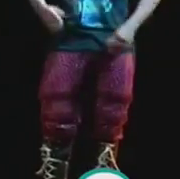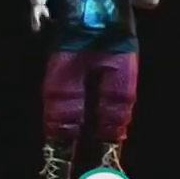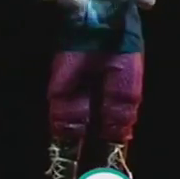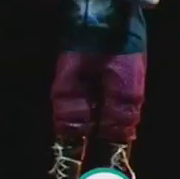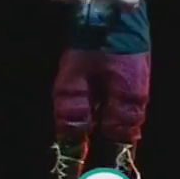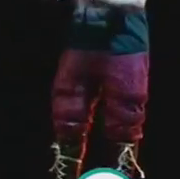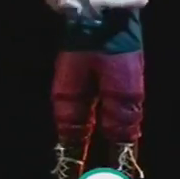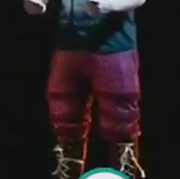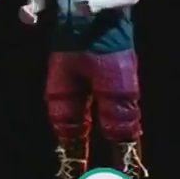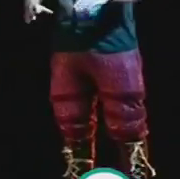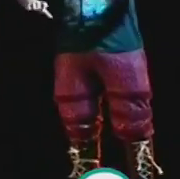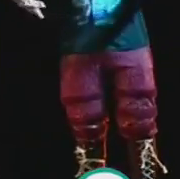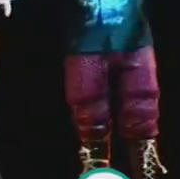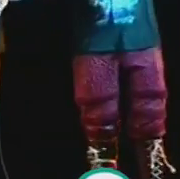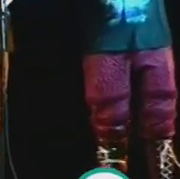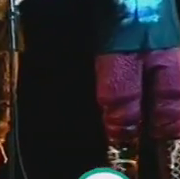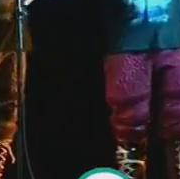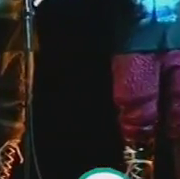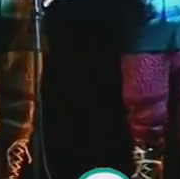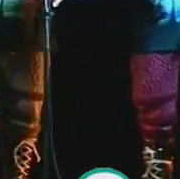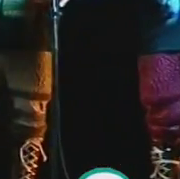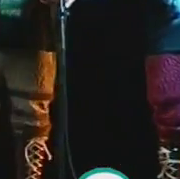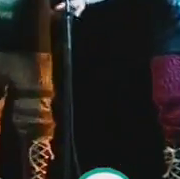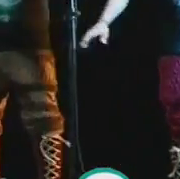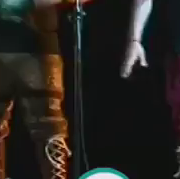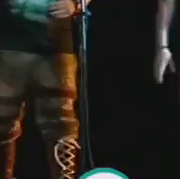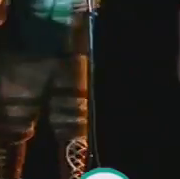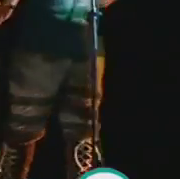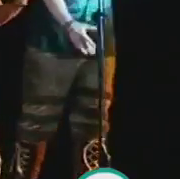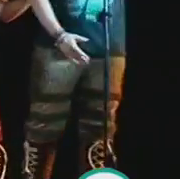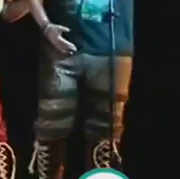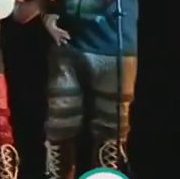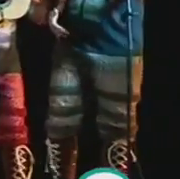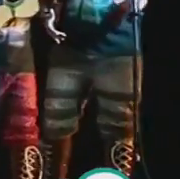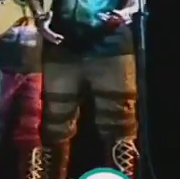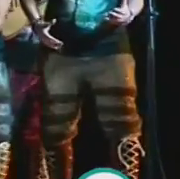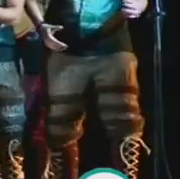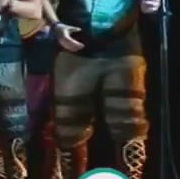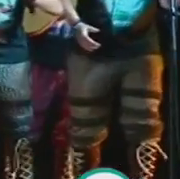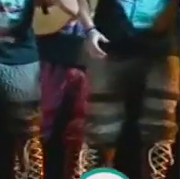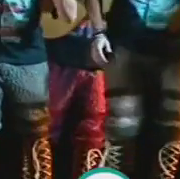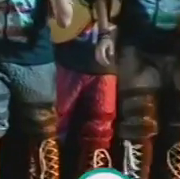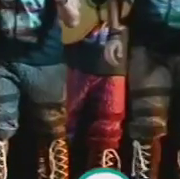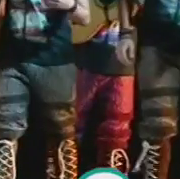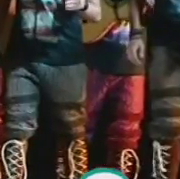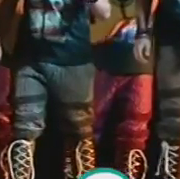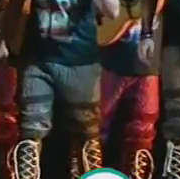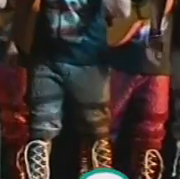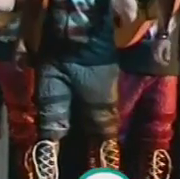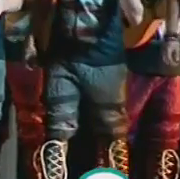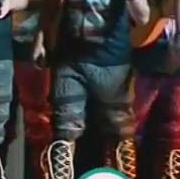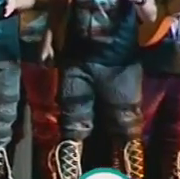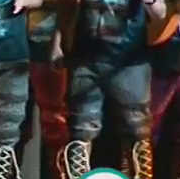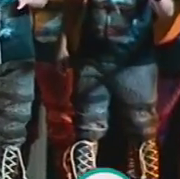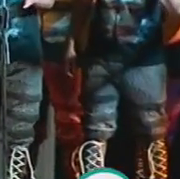Pasaron los años, cambiaba todo, y los pasamientos que aquí nosotros siempre atrevió,